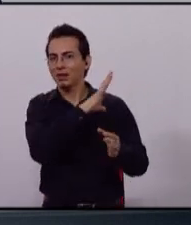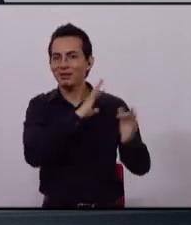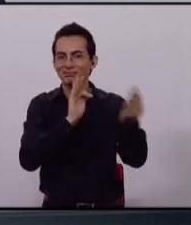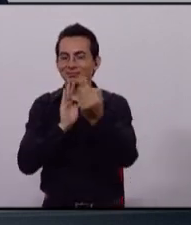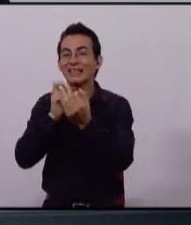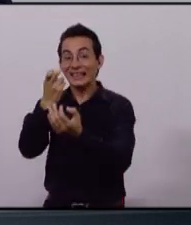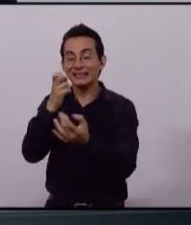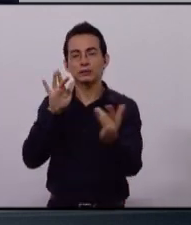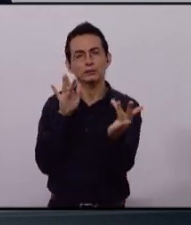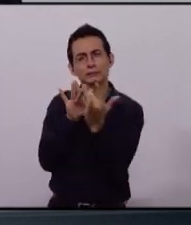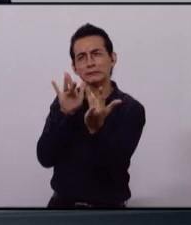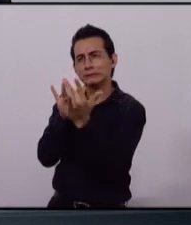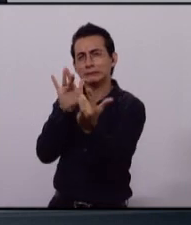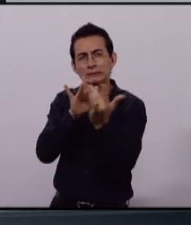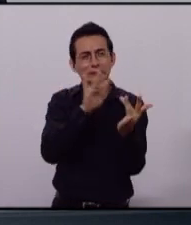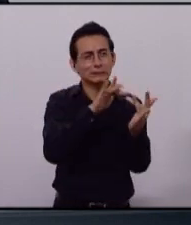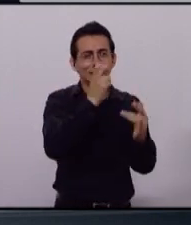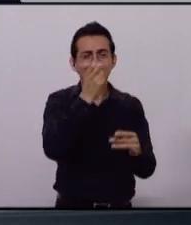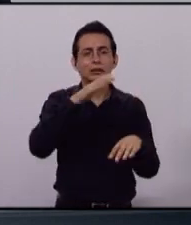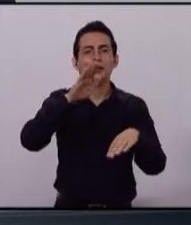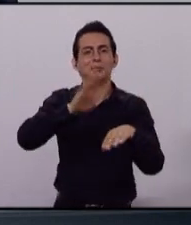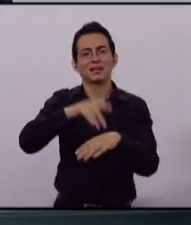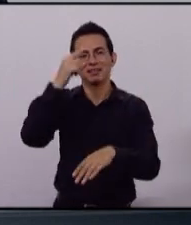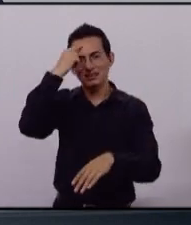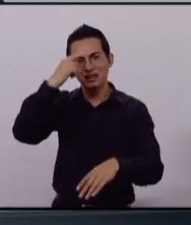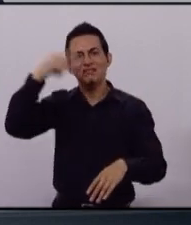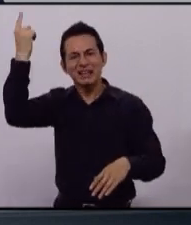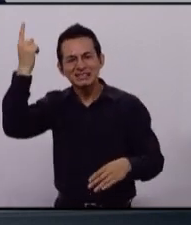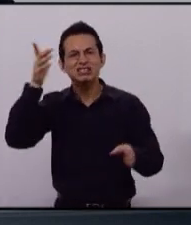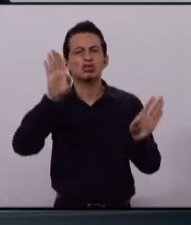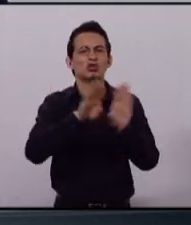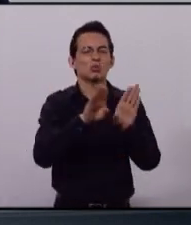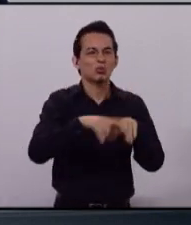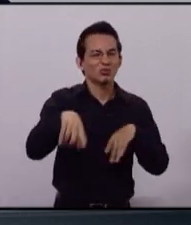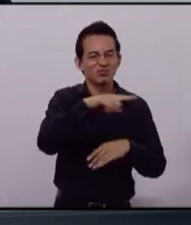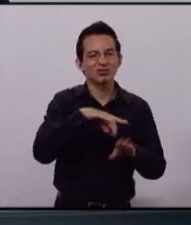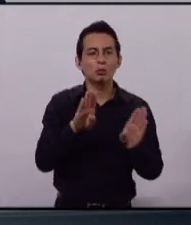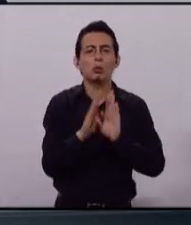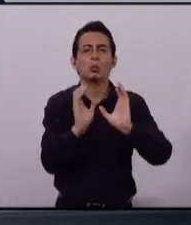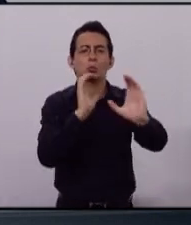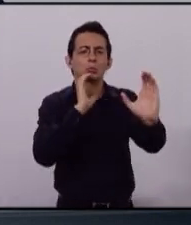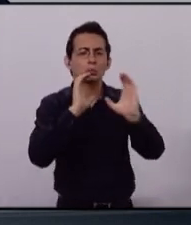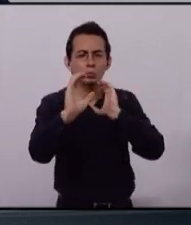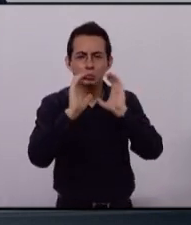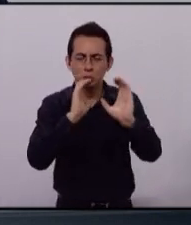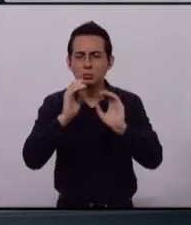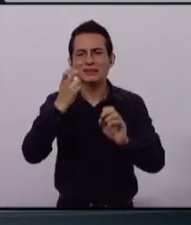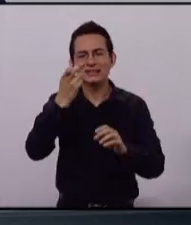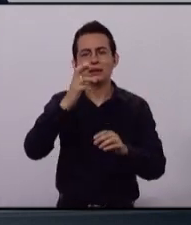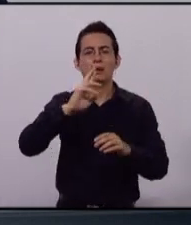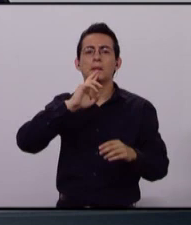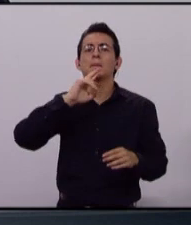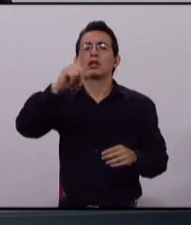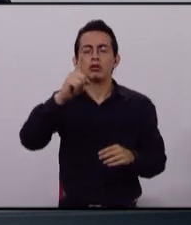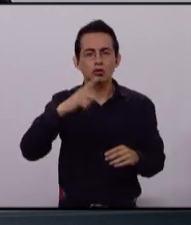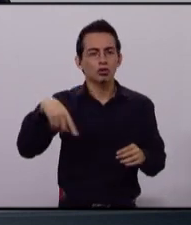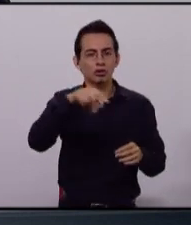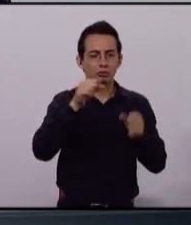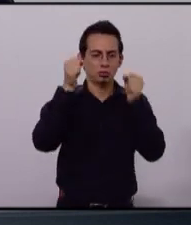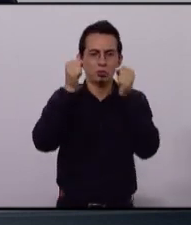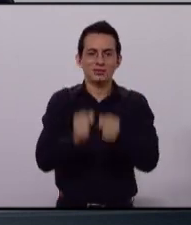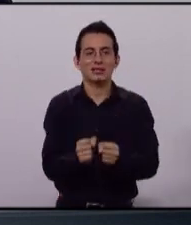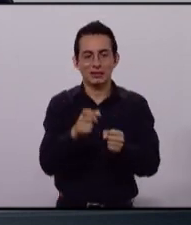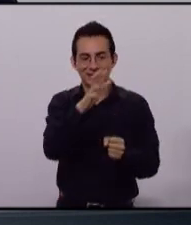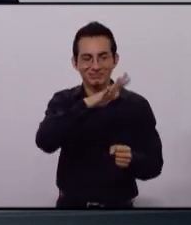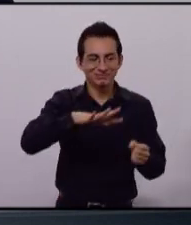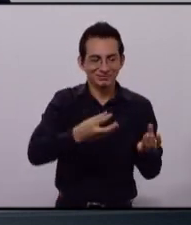vínculo personal podamos generar tácticas y estrategias y estrategias que permitan mejorar la seguridad en